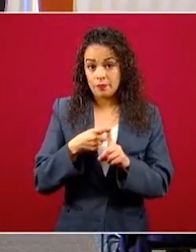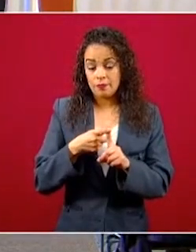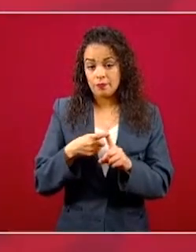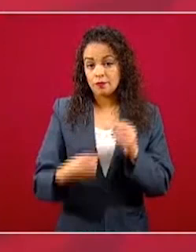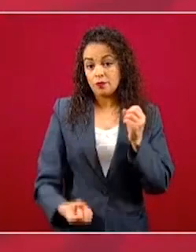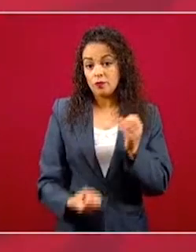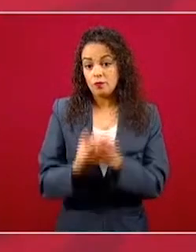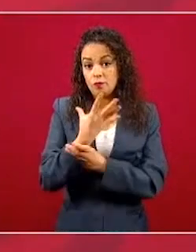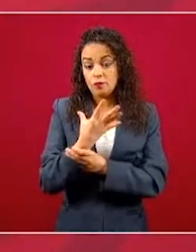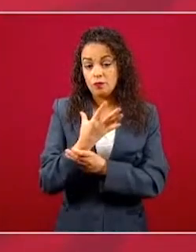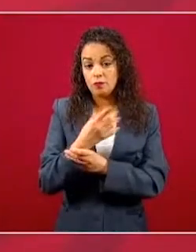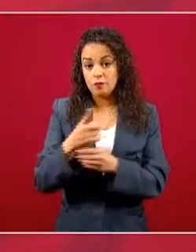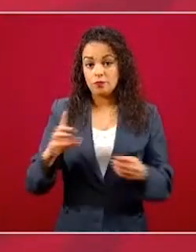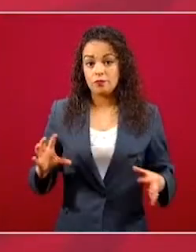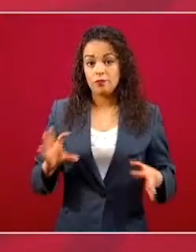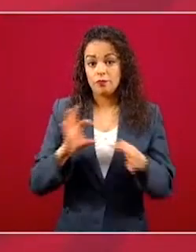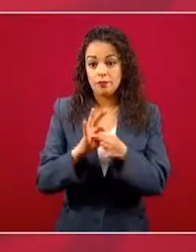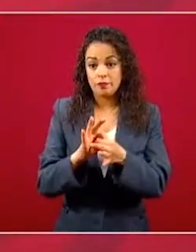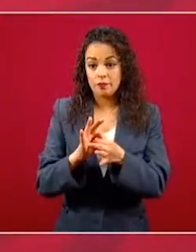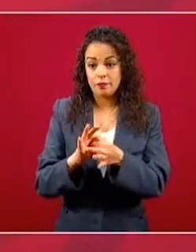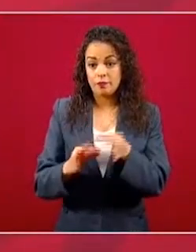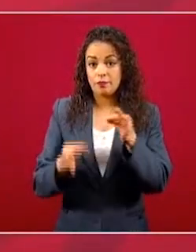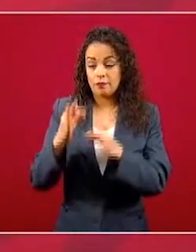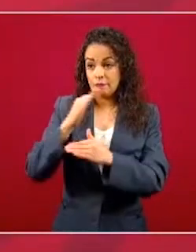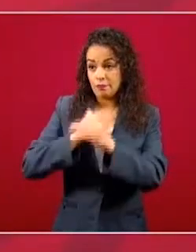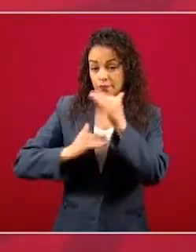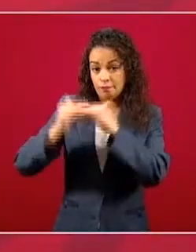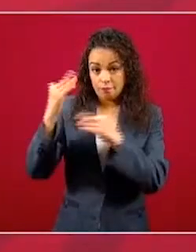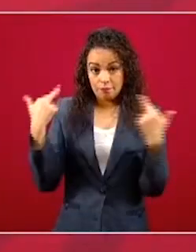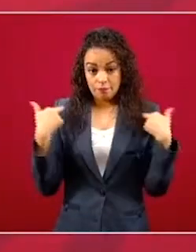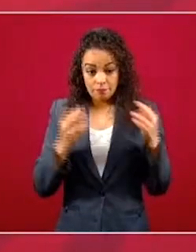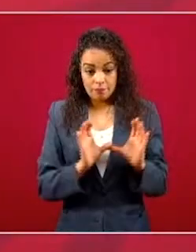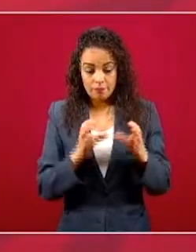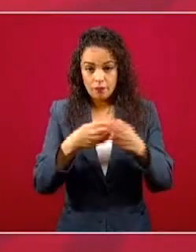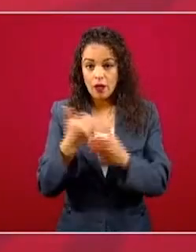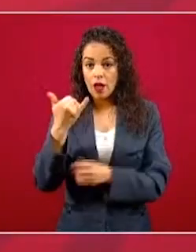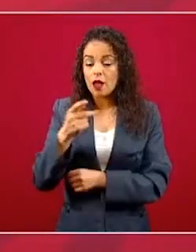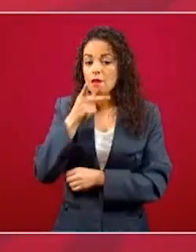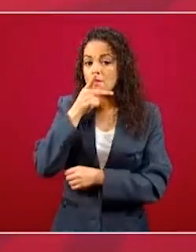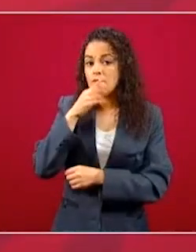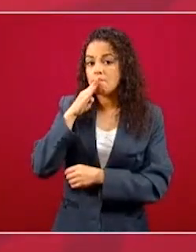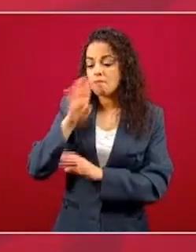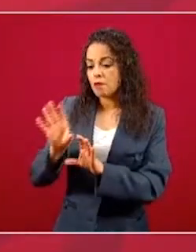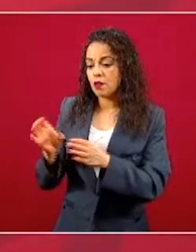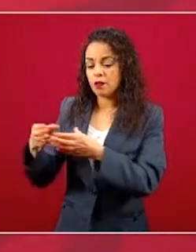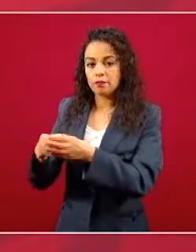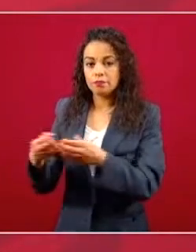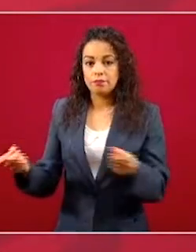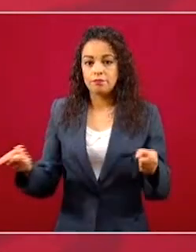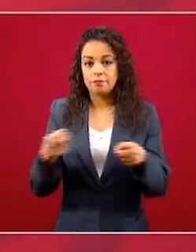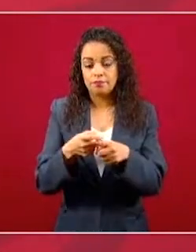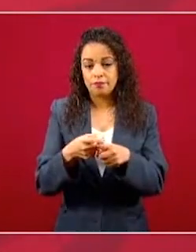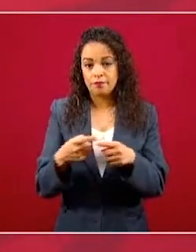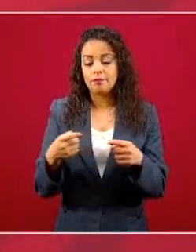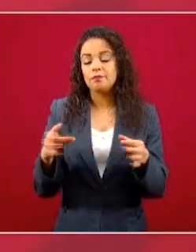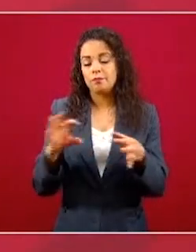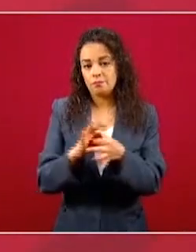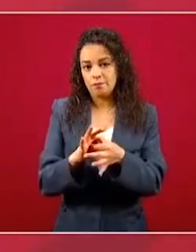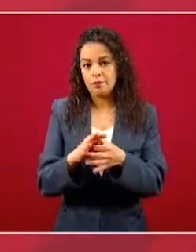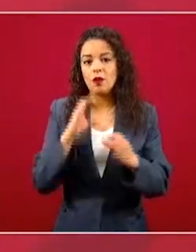consolidado entre el Magisterio y las madres y padres de familia a través del entendimiento mutuo.